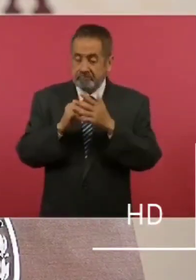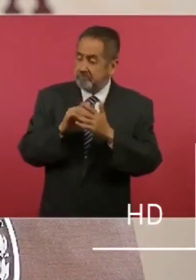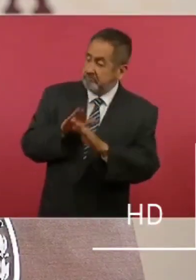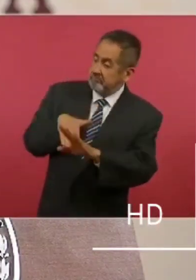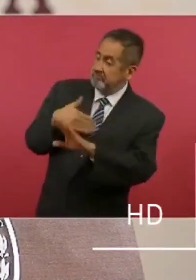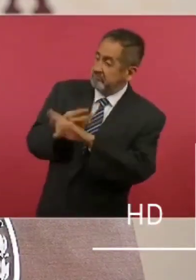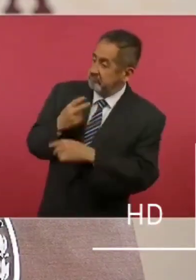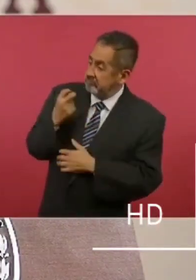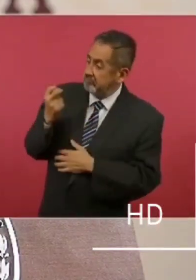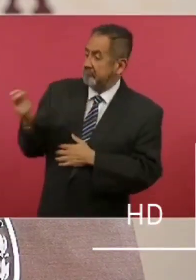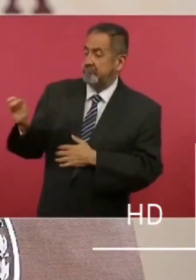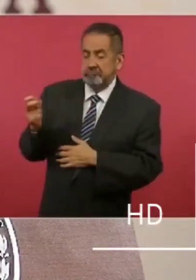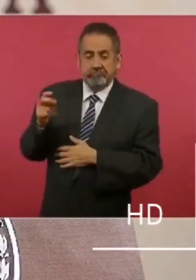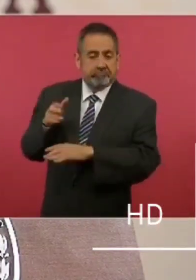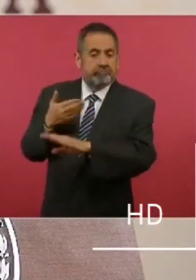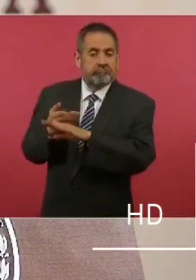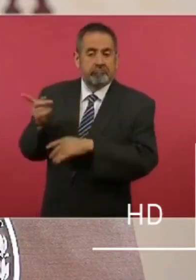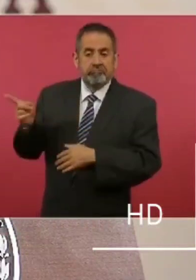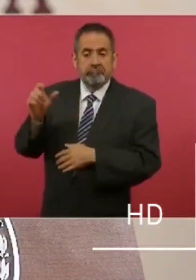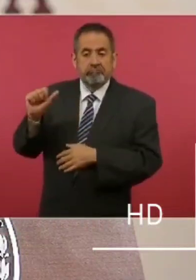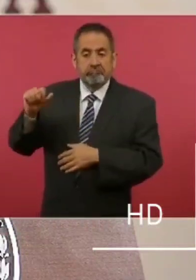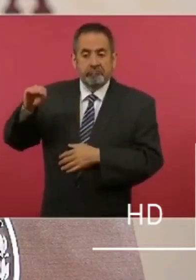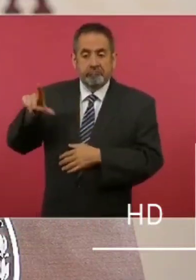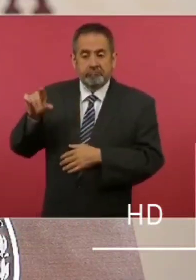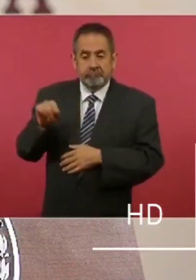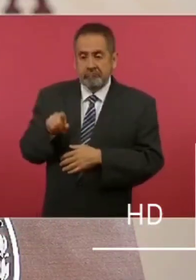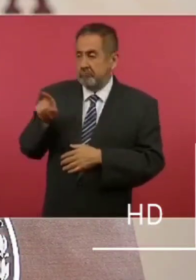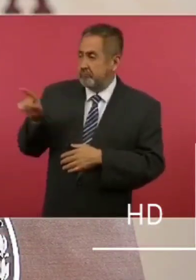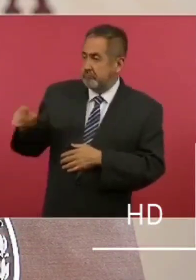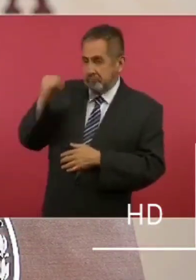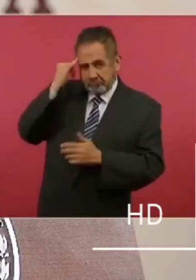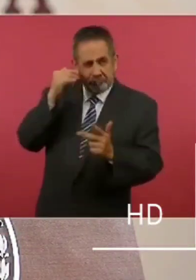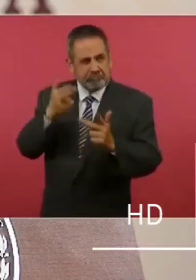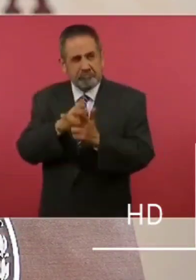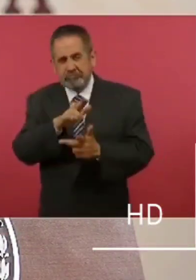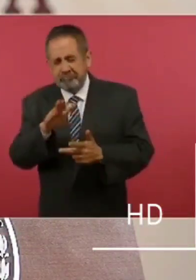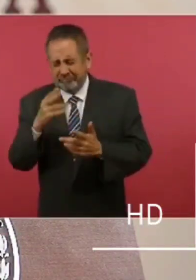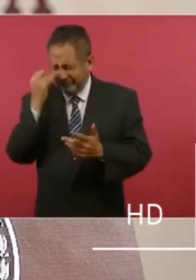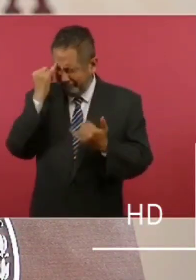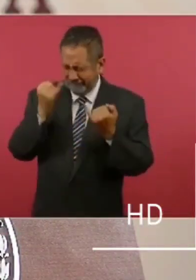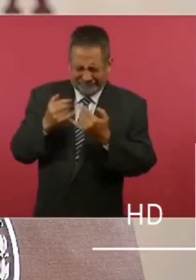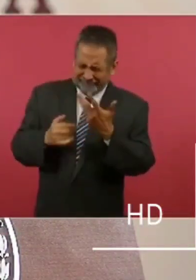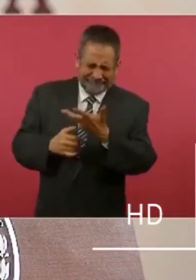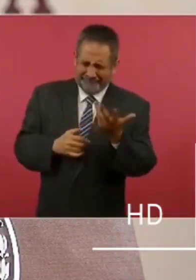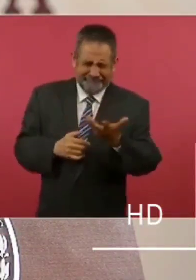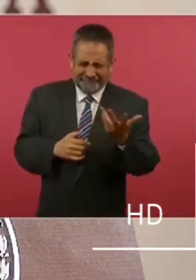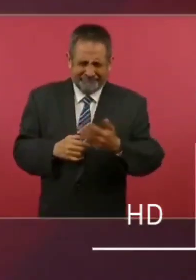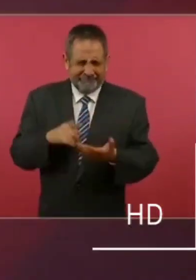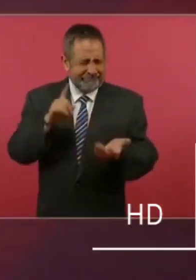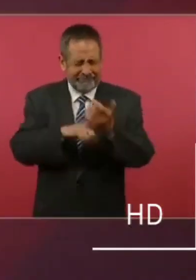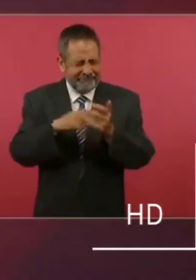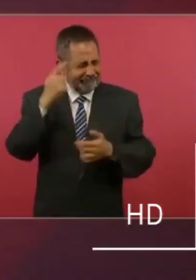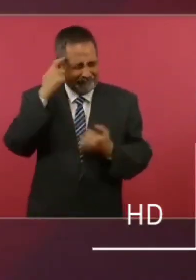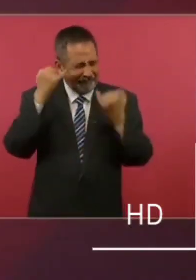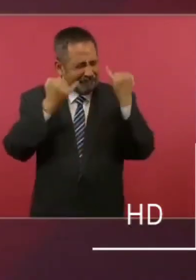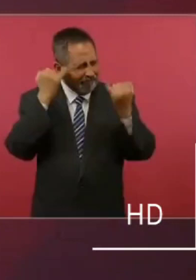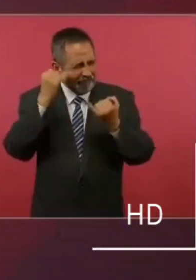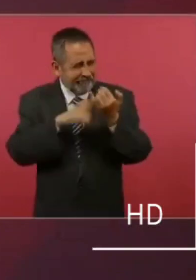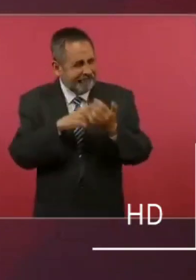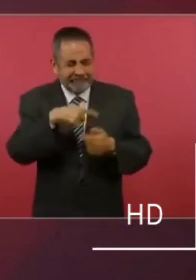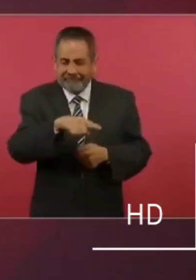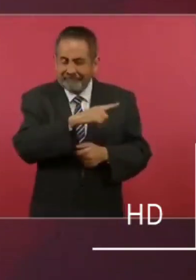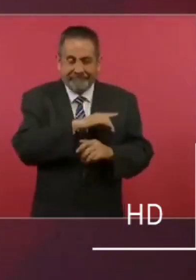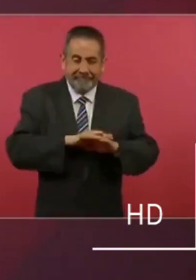de un magnicidio imaginario. Solamente está en la mente de estas